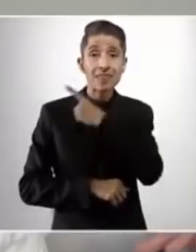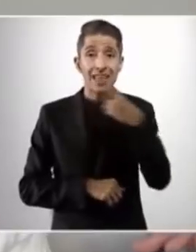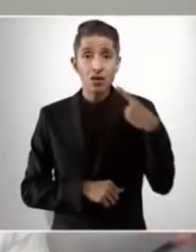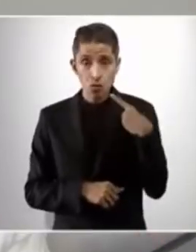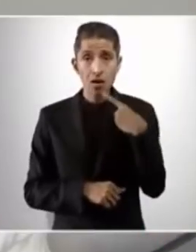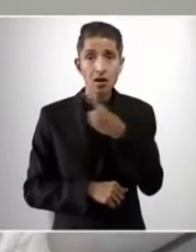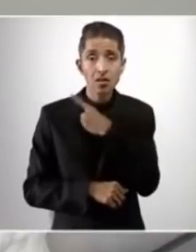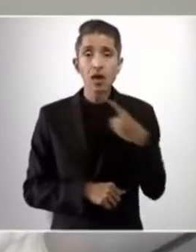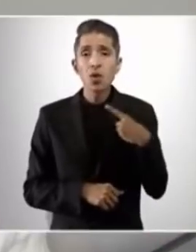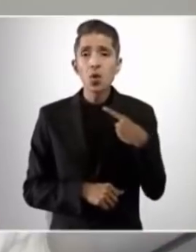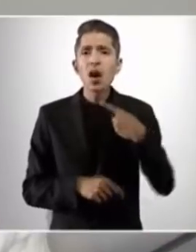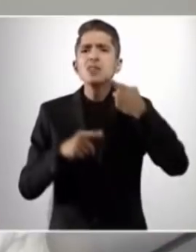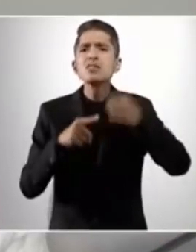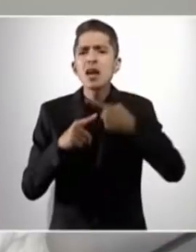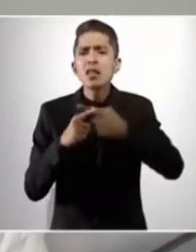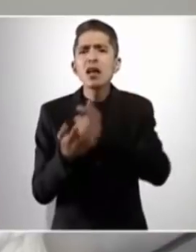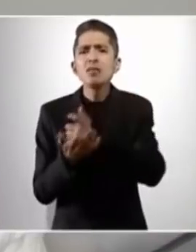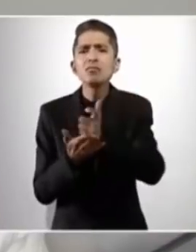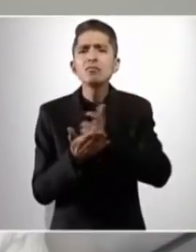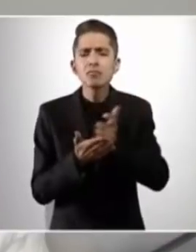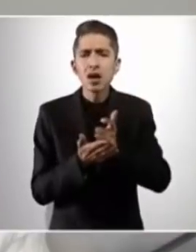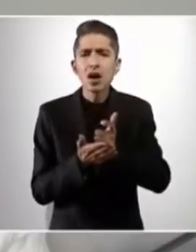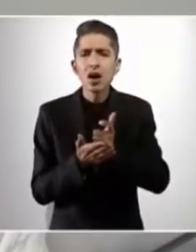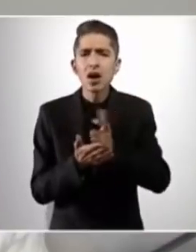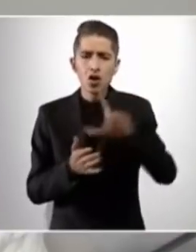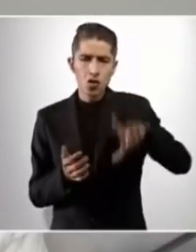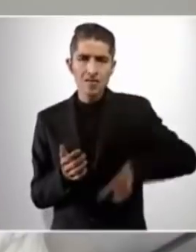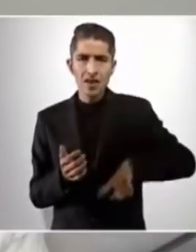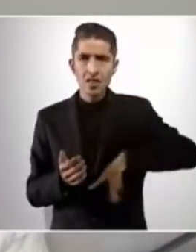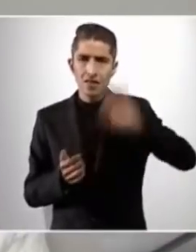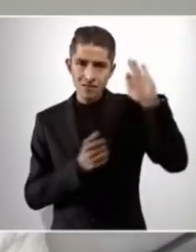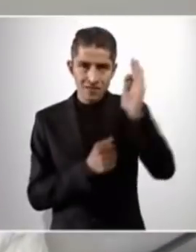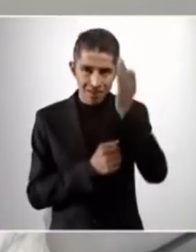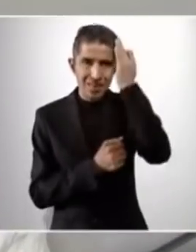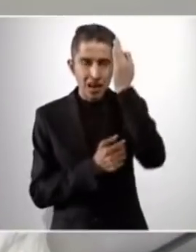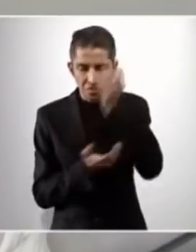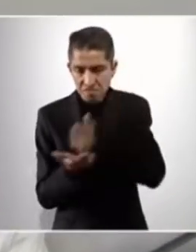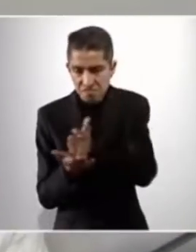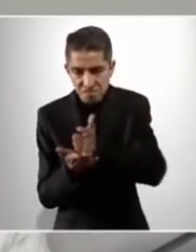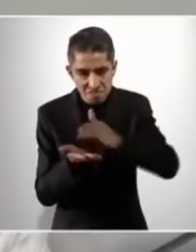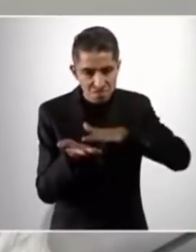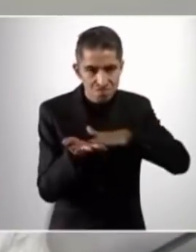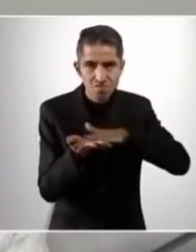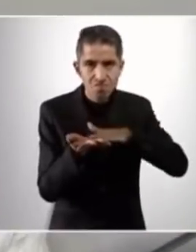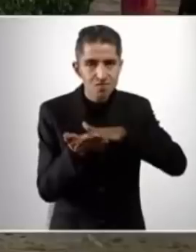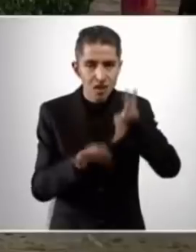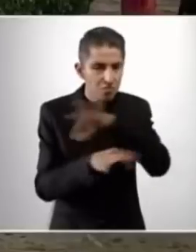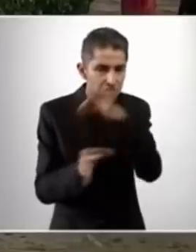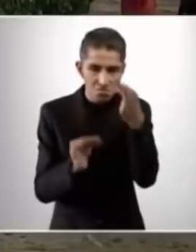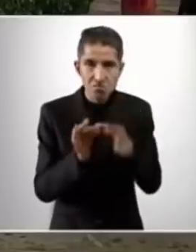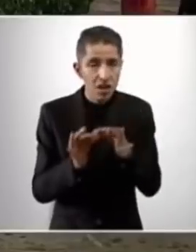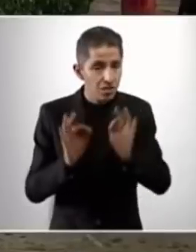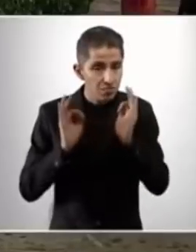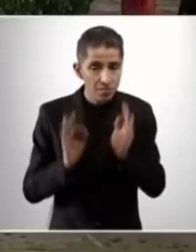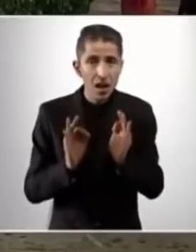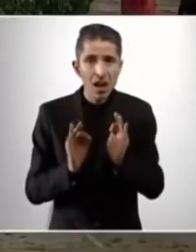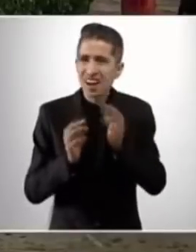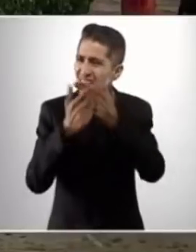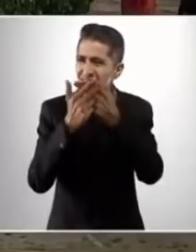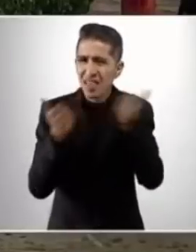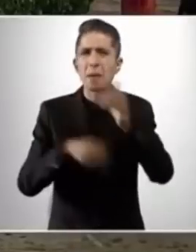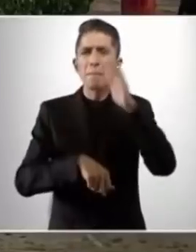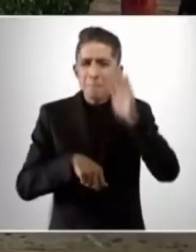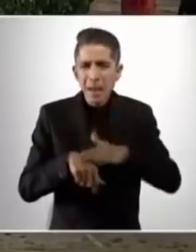los va a absorber el gobierno federal para que nos pongamos al corriente y nunca más